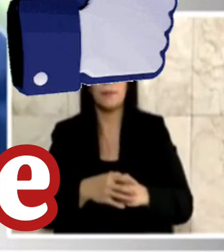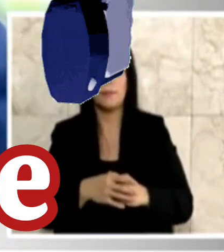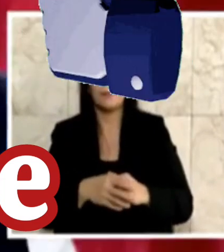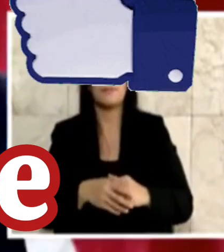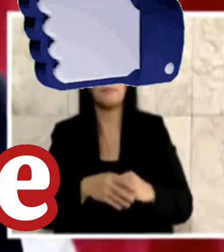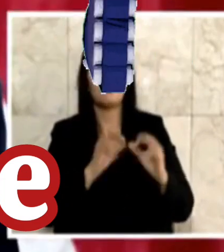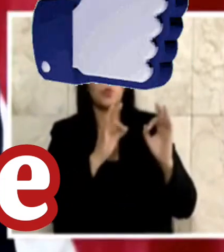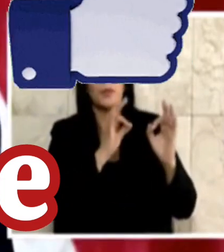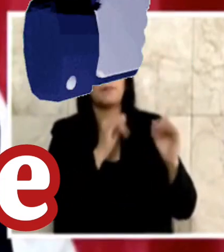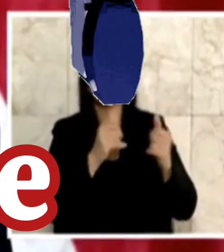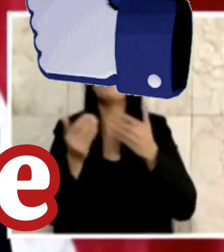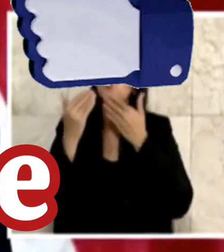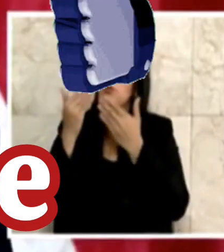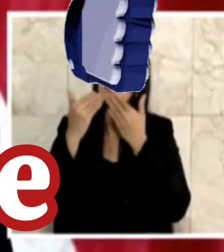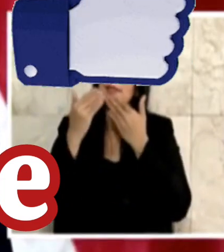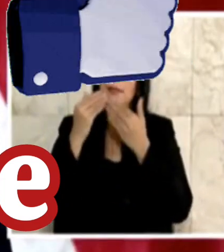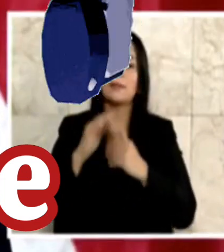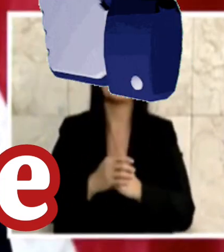Ok, perfecto. Muchas gracias, señora Marta.